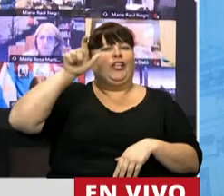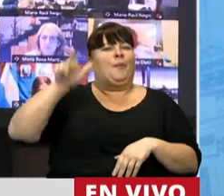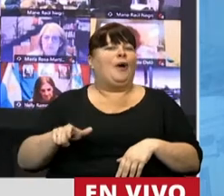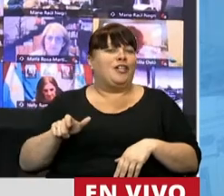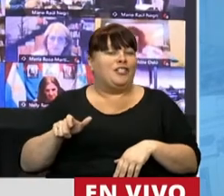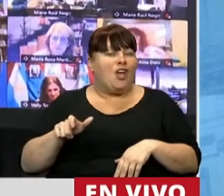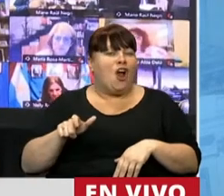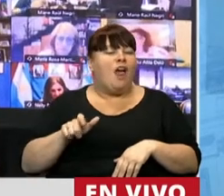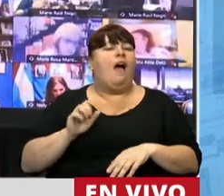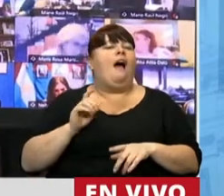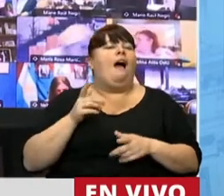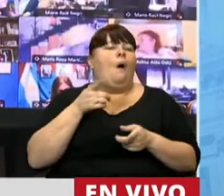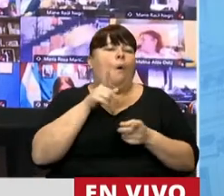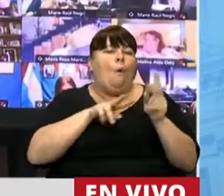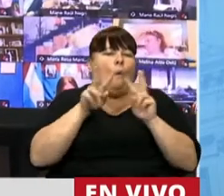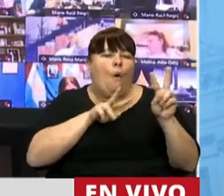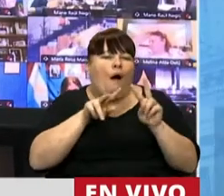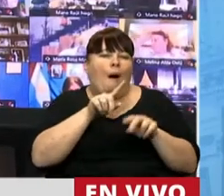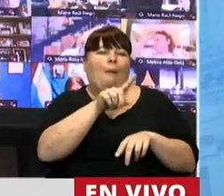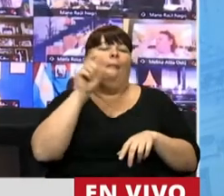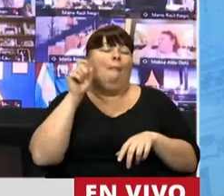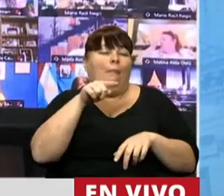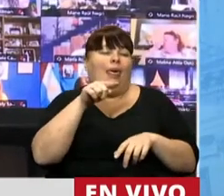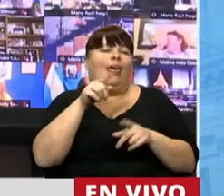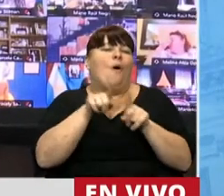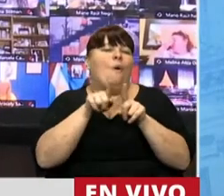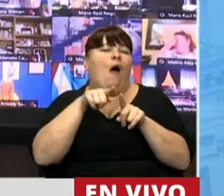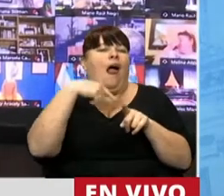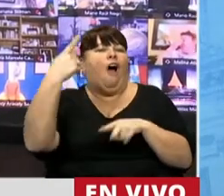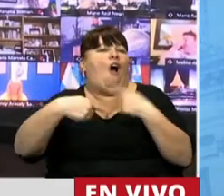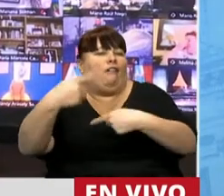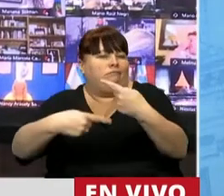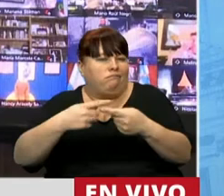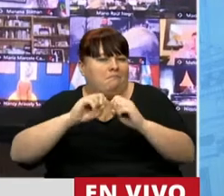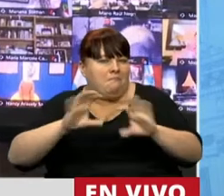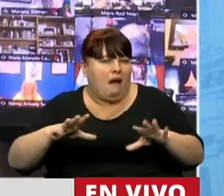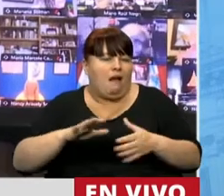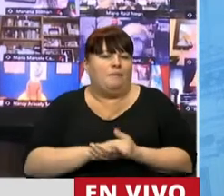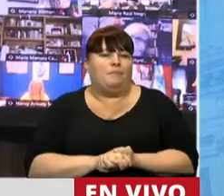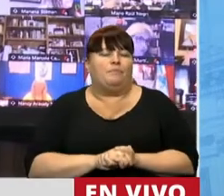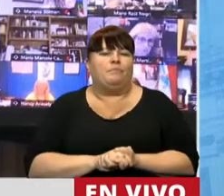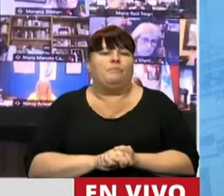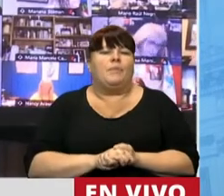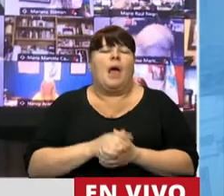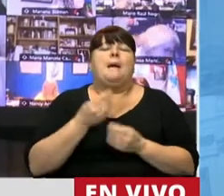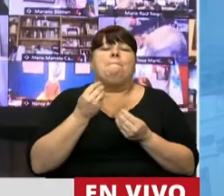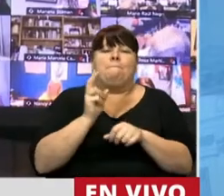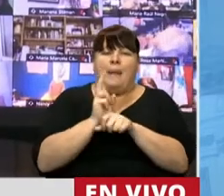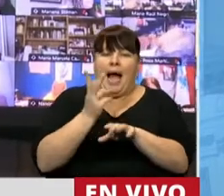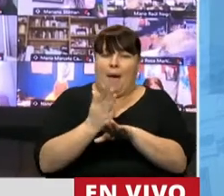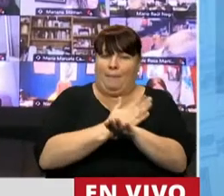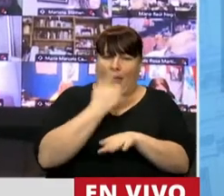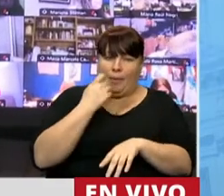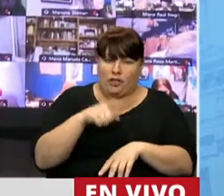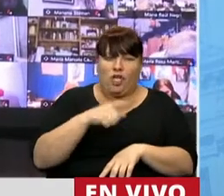y puede hacerla antesala, como bien se dijo, de otros delitos. El camino de la prevención que hoy